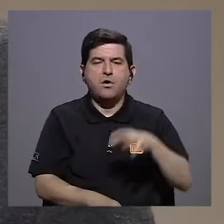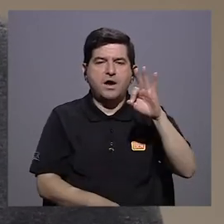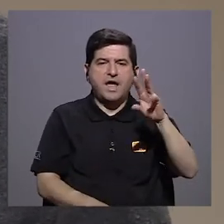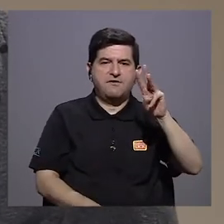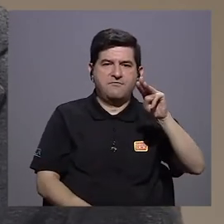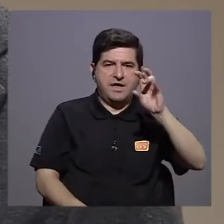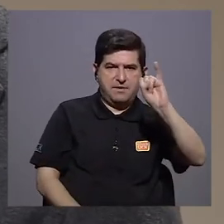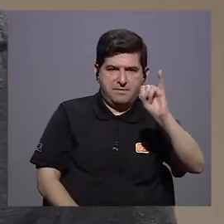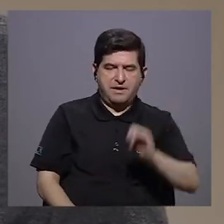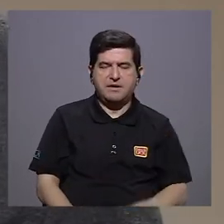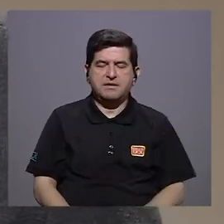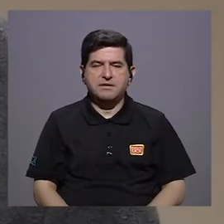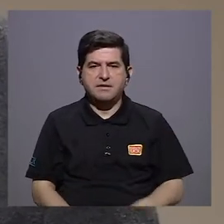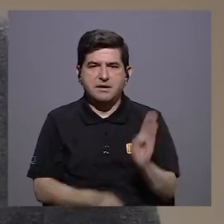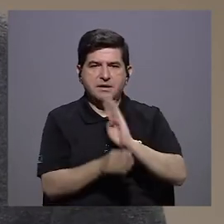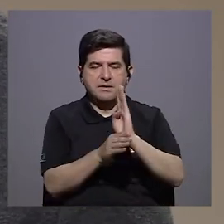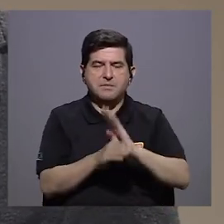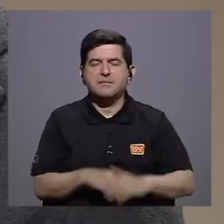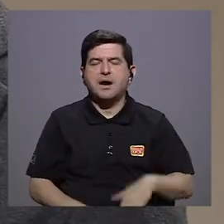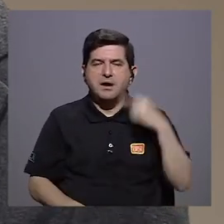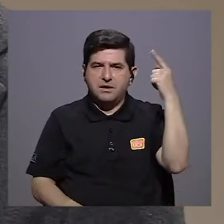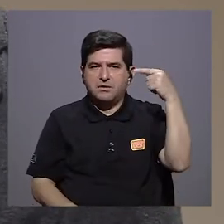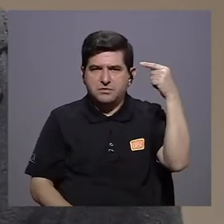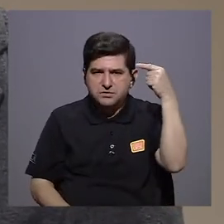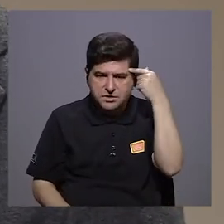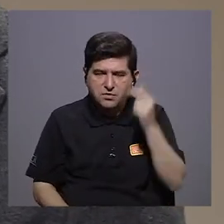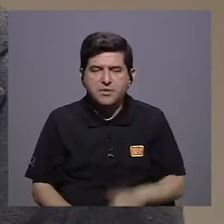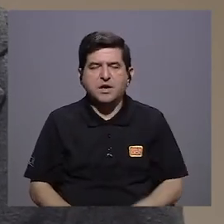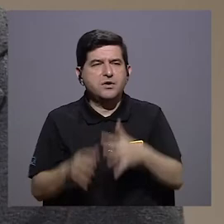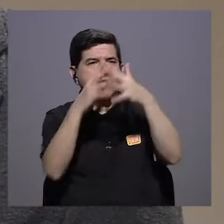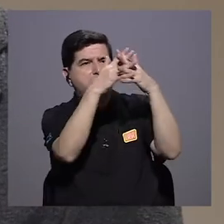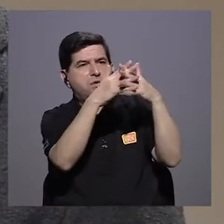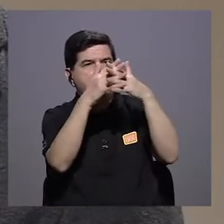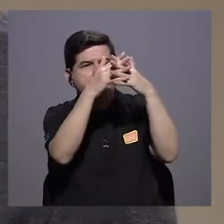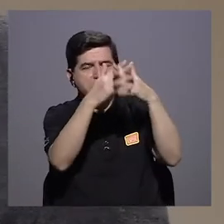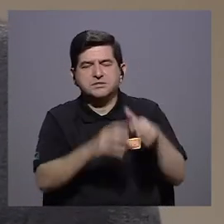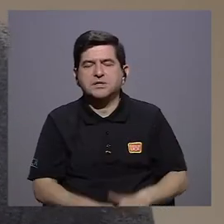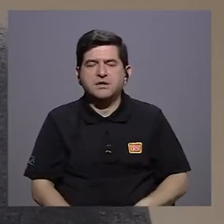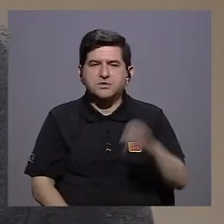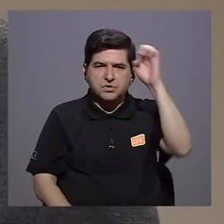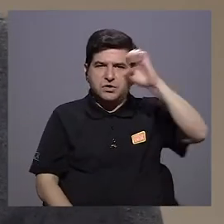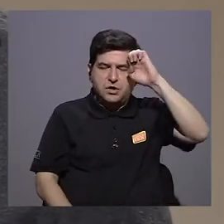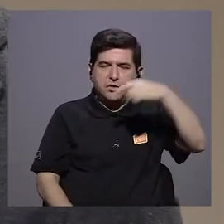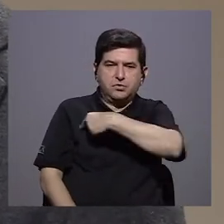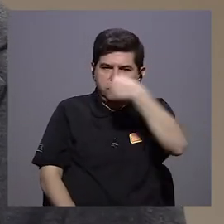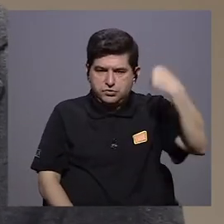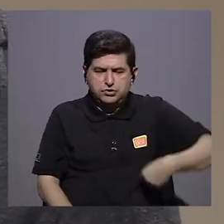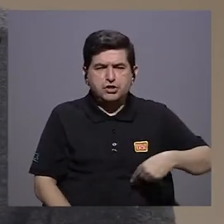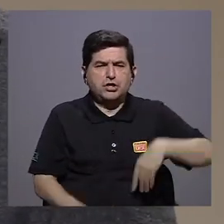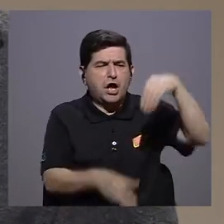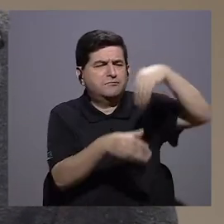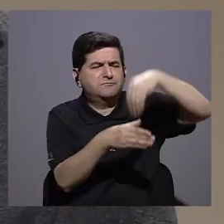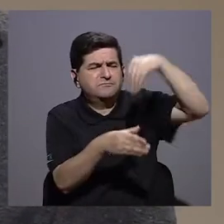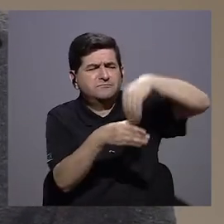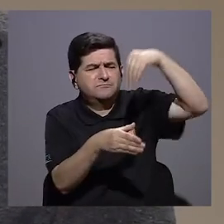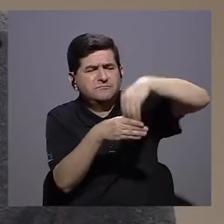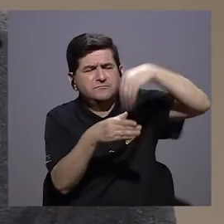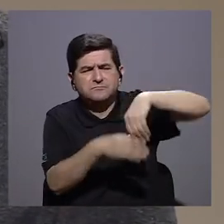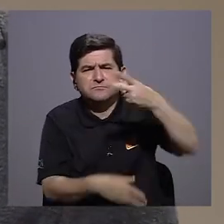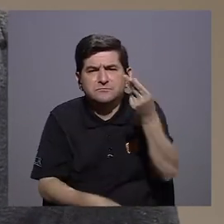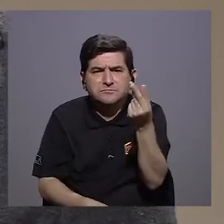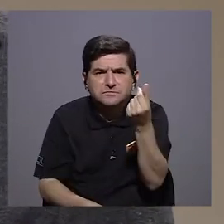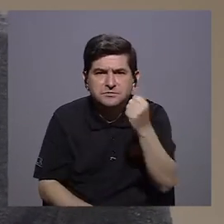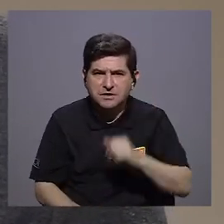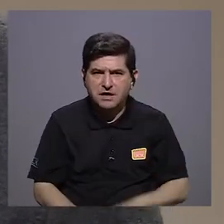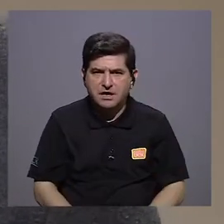Monetario Internacional, los grandes bancos estatales de Europa, de Estados Unidos y de China, van a empezar a inyectar grandes cantidades de dinero